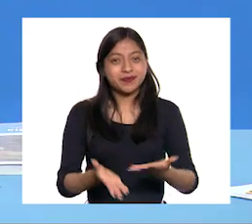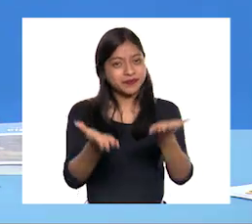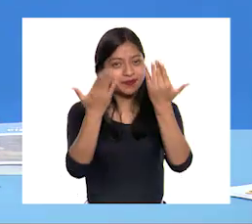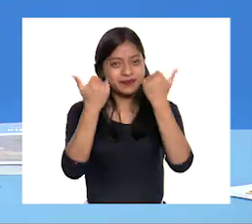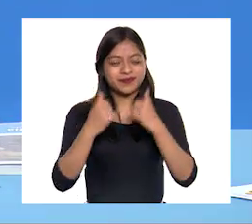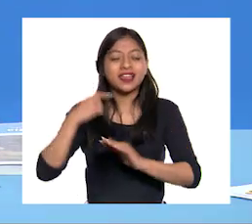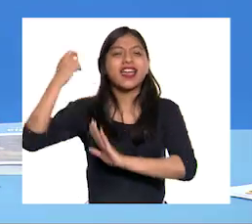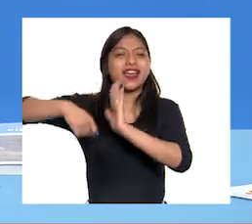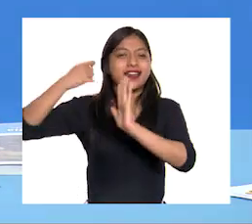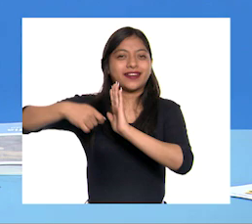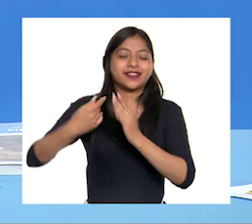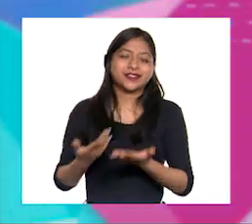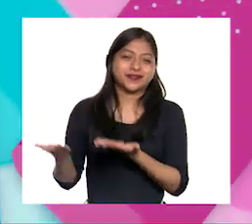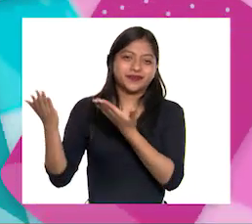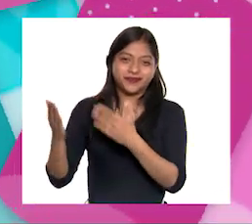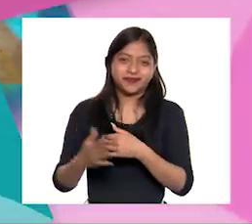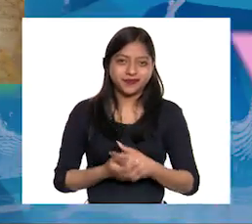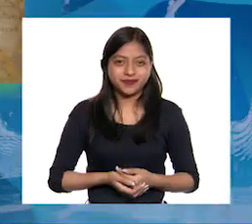a verlo! ¡Córrelo!